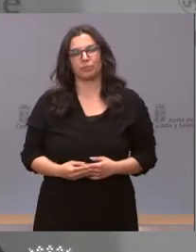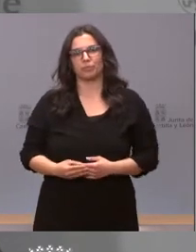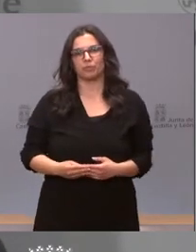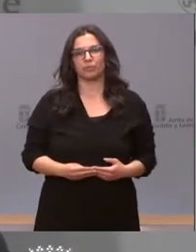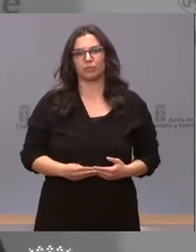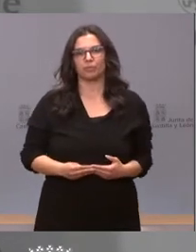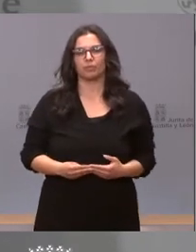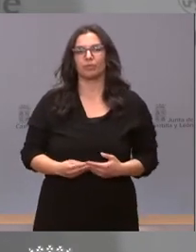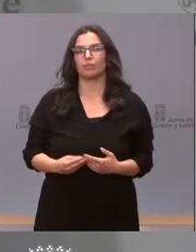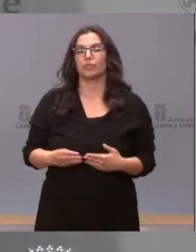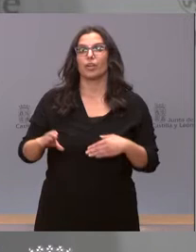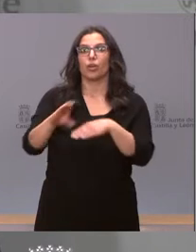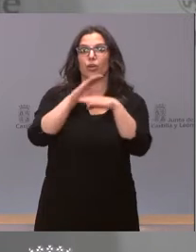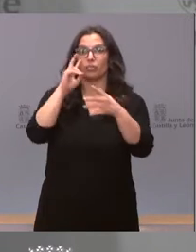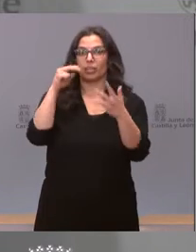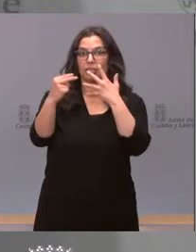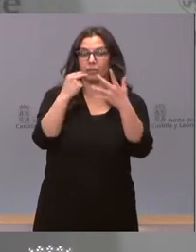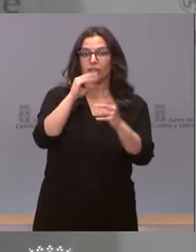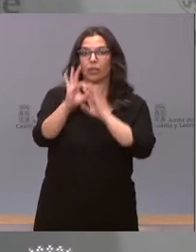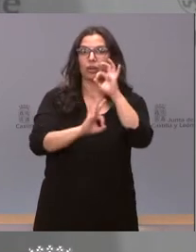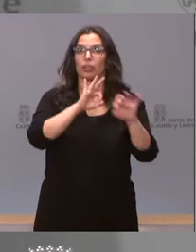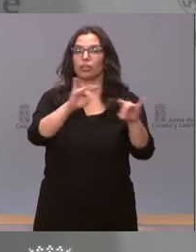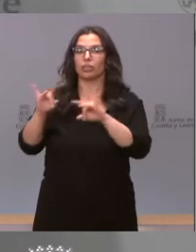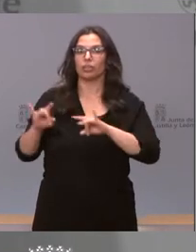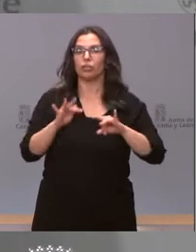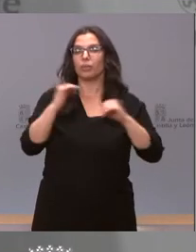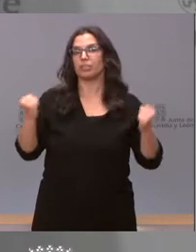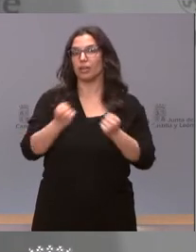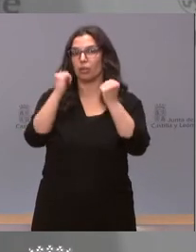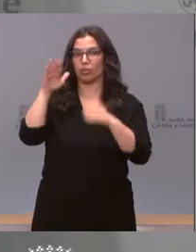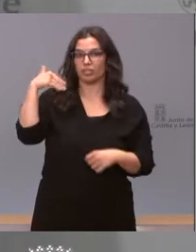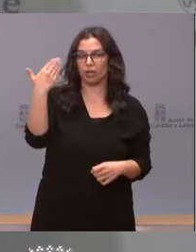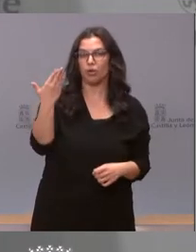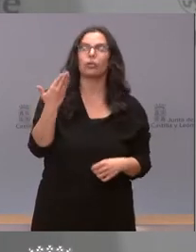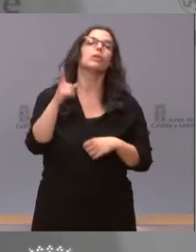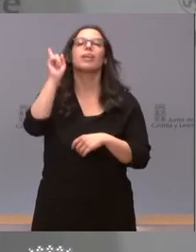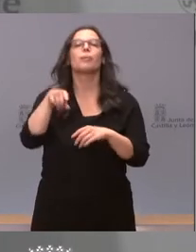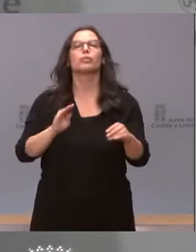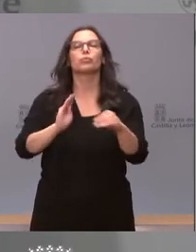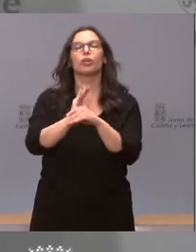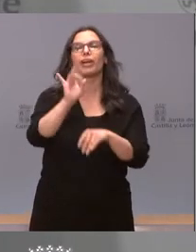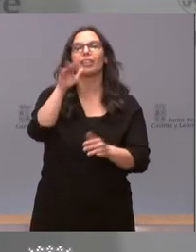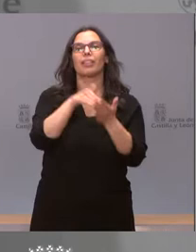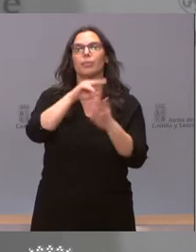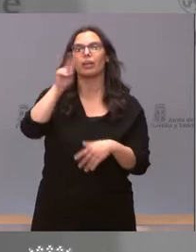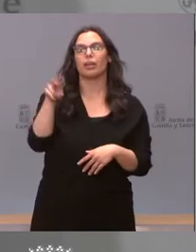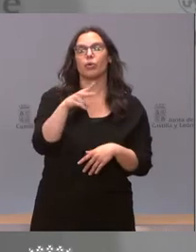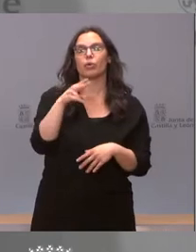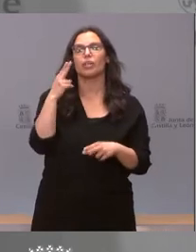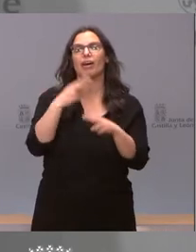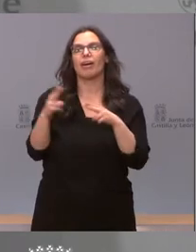La Consejería de Transparencia de Organización del Territorio y de Acción Exterior subvenciona también con 15.000 euros la actividad